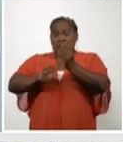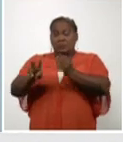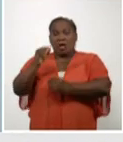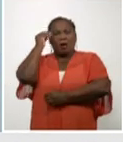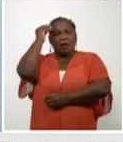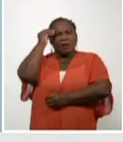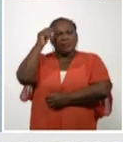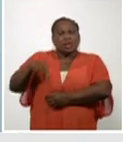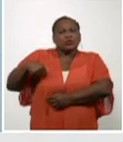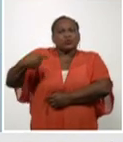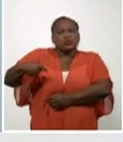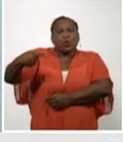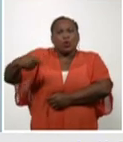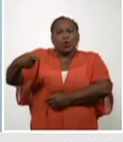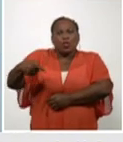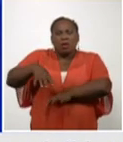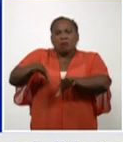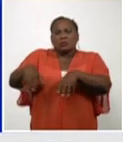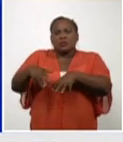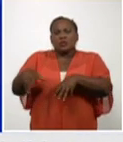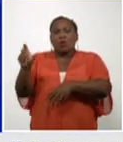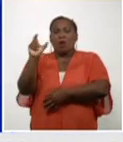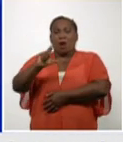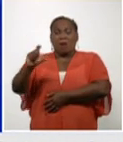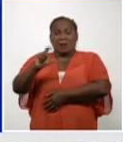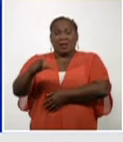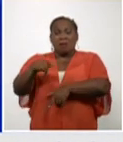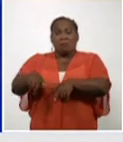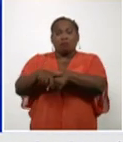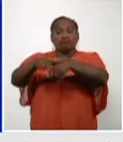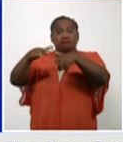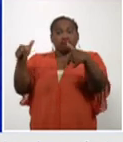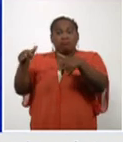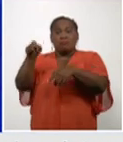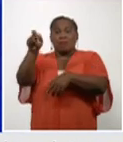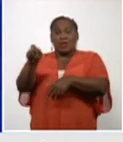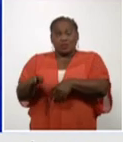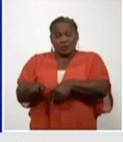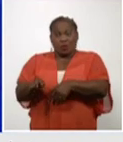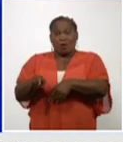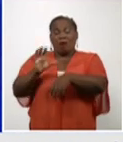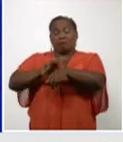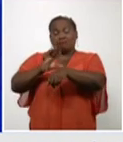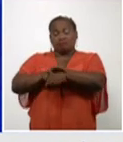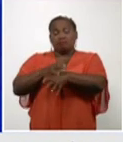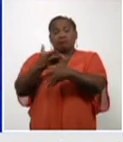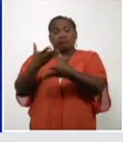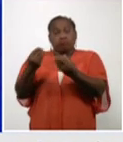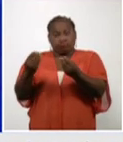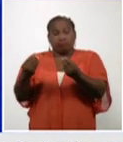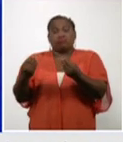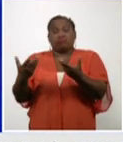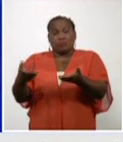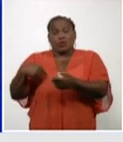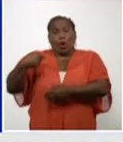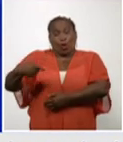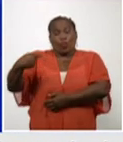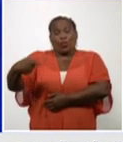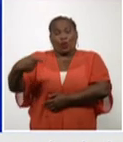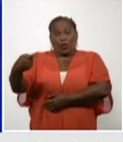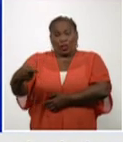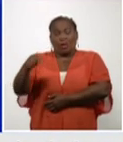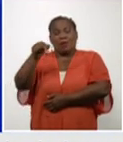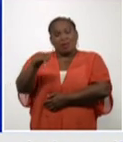municipio Caimanera a partir de la densidad poblacional que tiene y la cantidad de casos confirmados que reporta por día. Esta es la